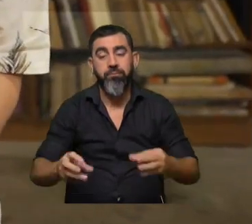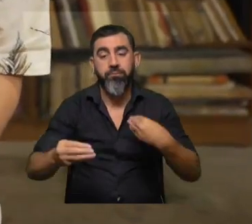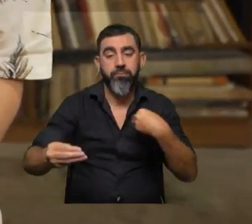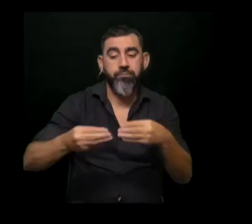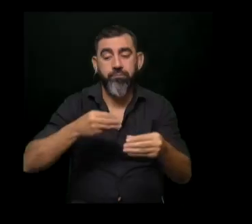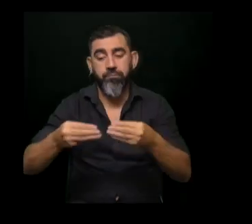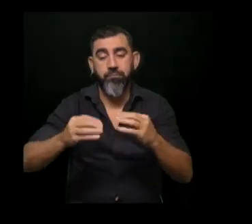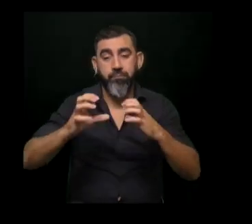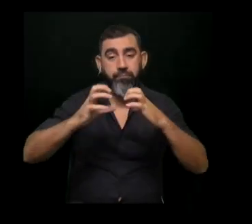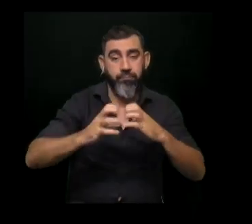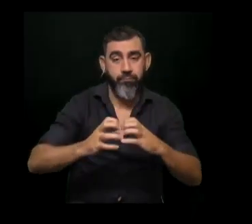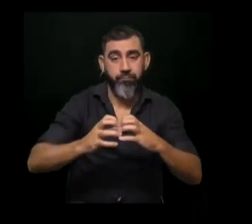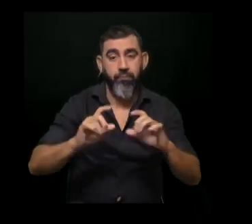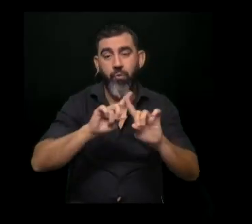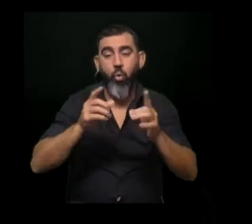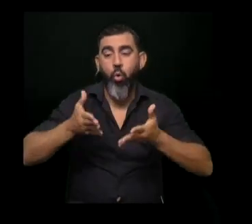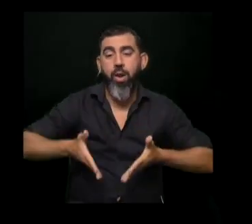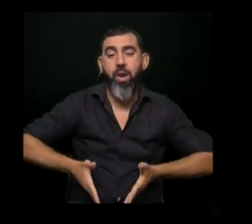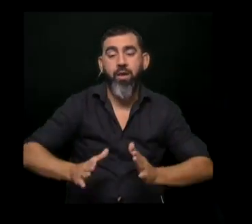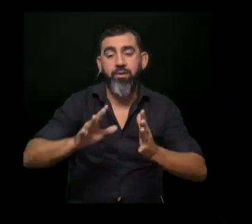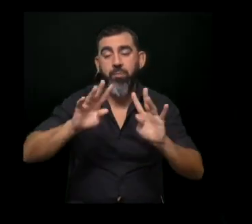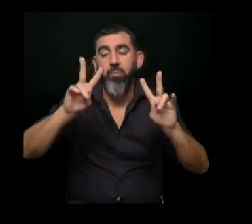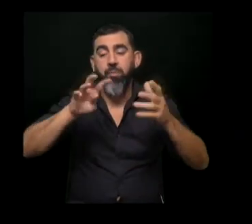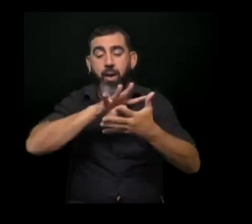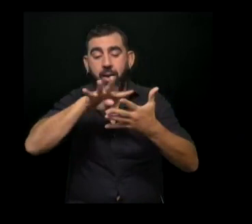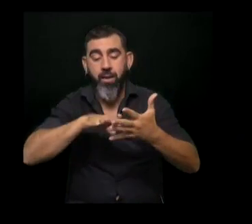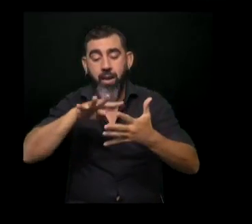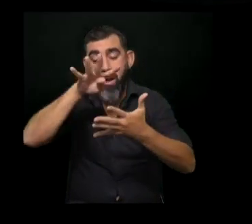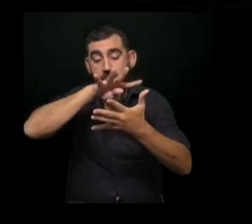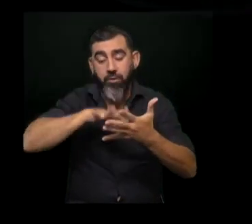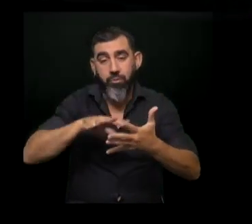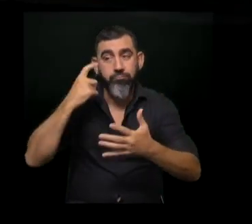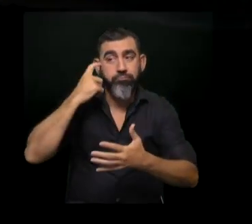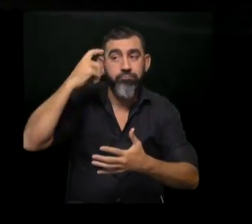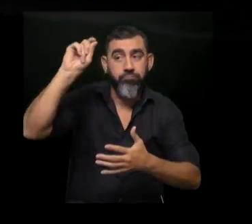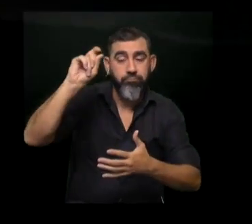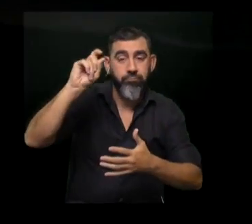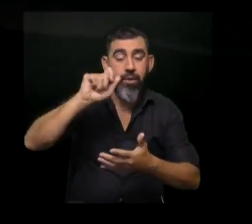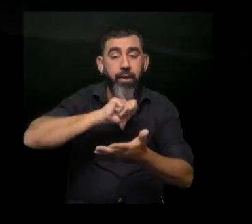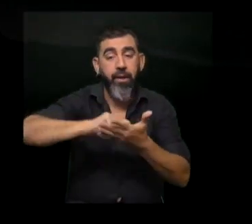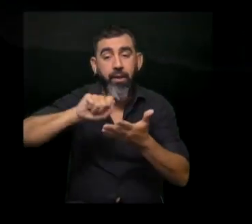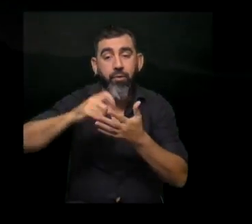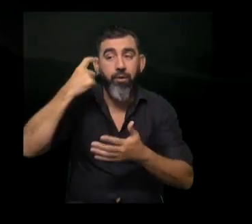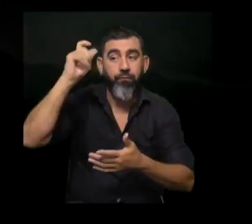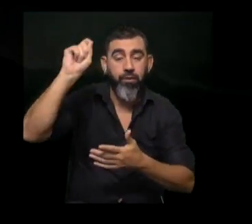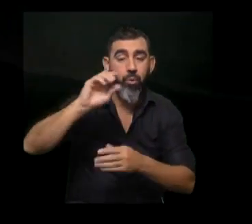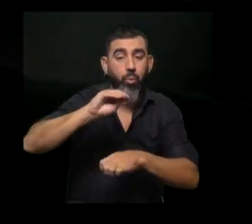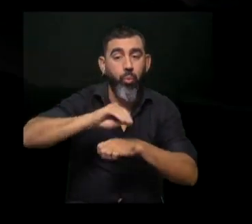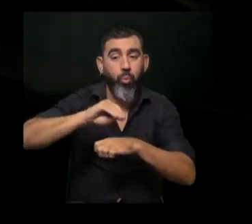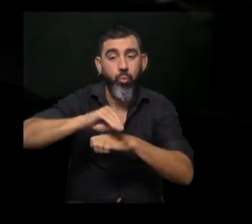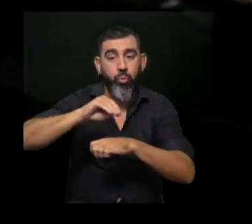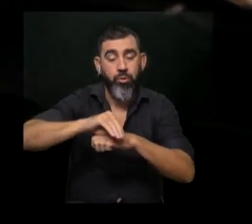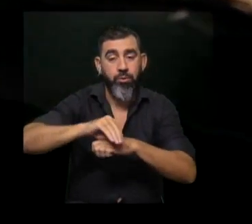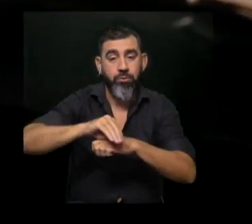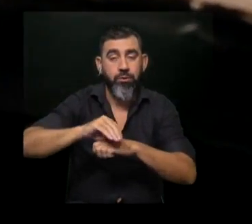cerebral. No nacimos para leer. La lectura es una invención, la escritura es una invención cultural que tiene